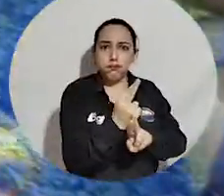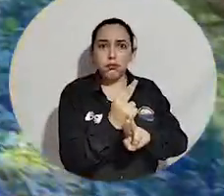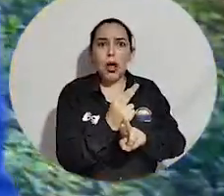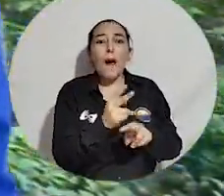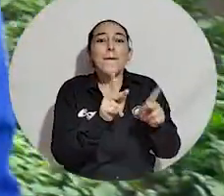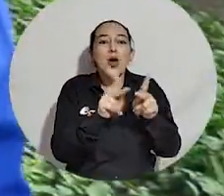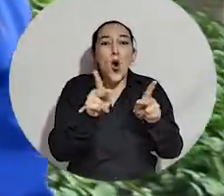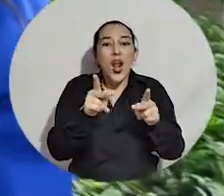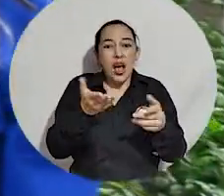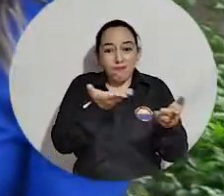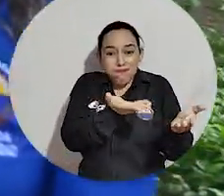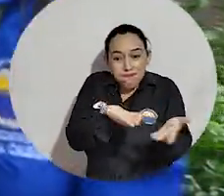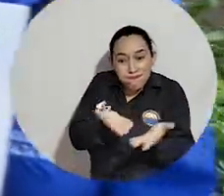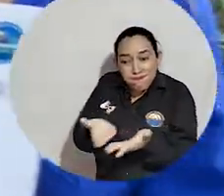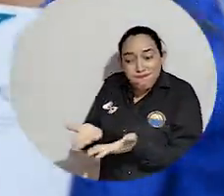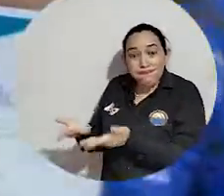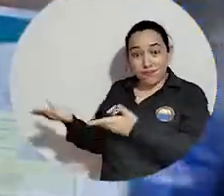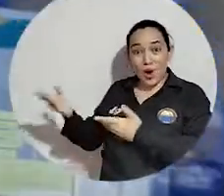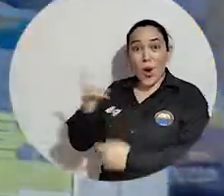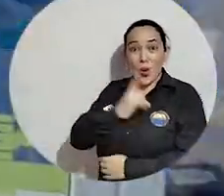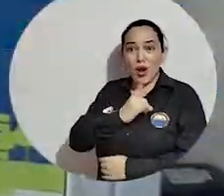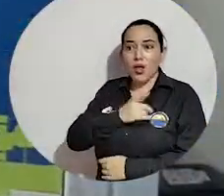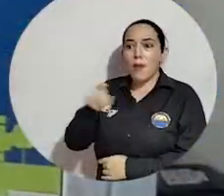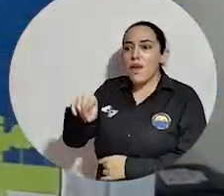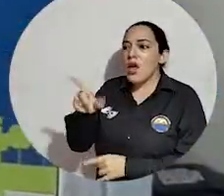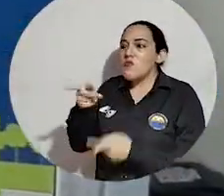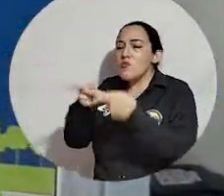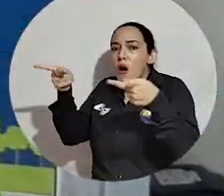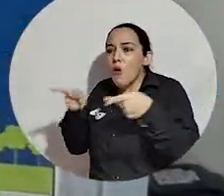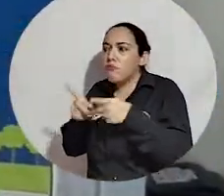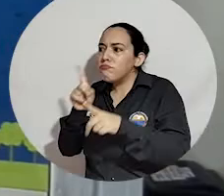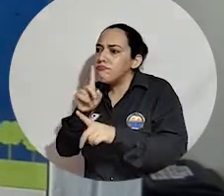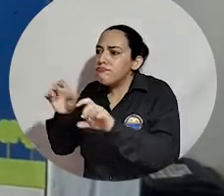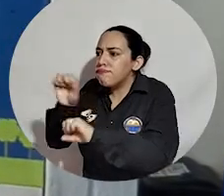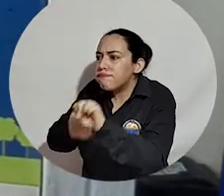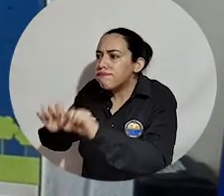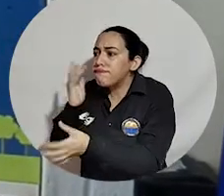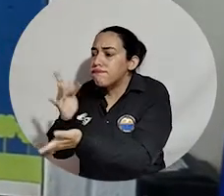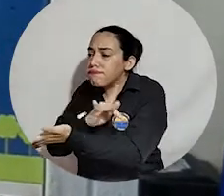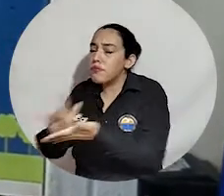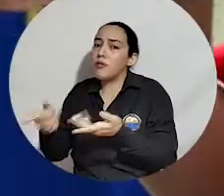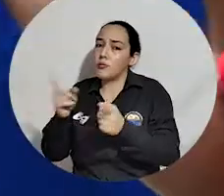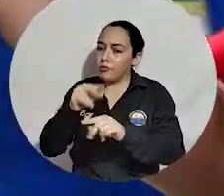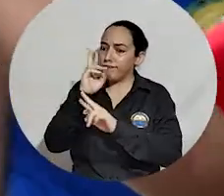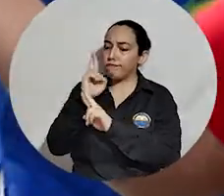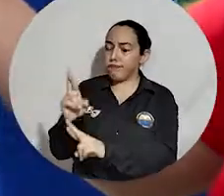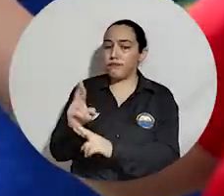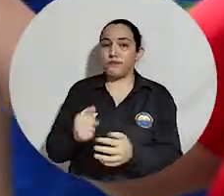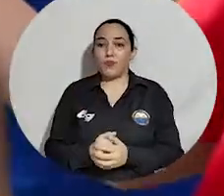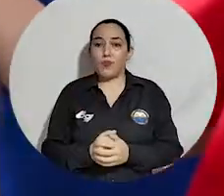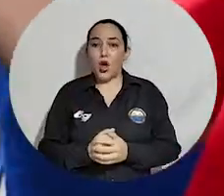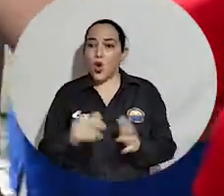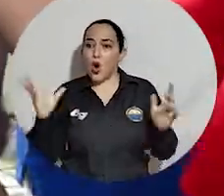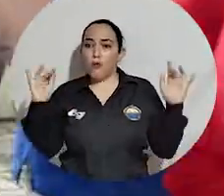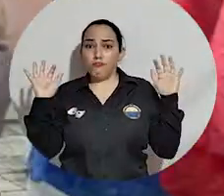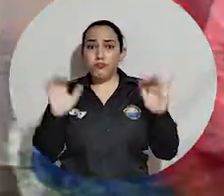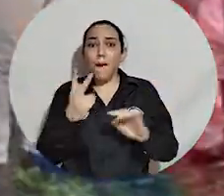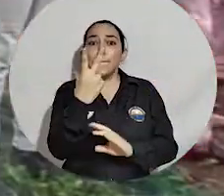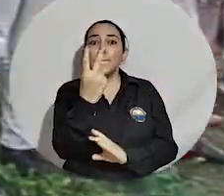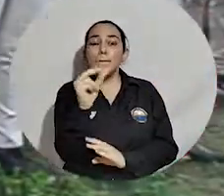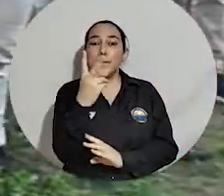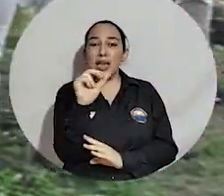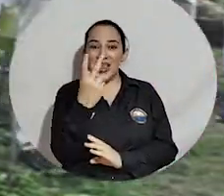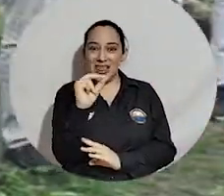Desde la persona que nos recibe en la entrada hasta quien limpia y hacia nuestro salón de clase. En medio de una jornada de esparcimiento,